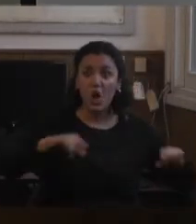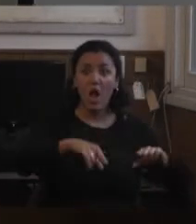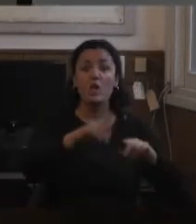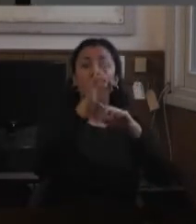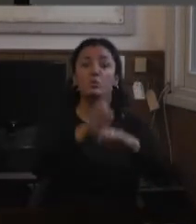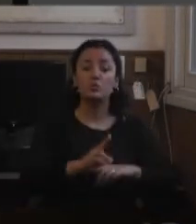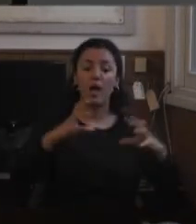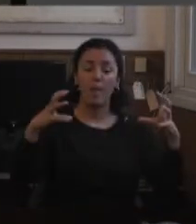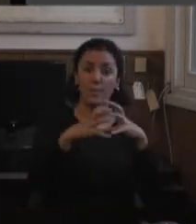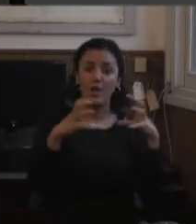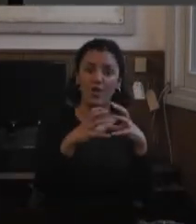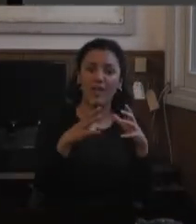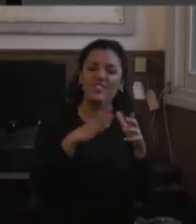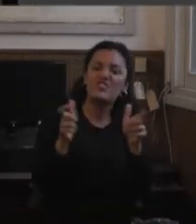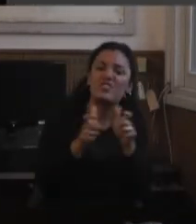llama mini voley